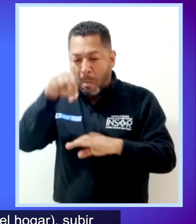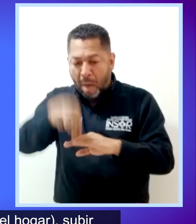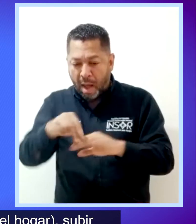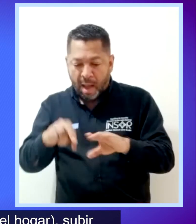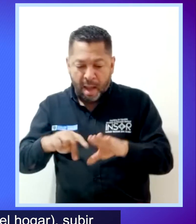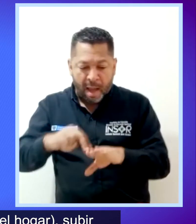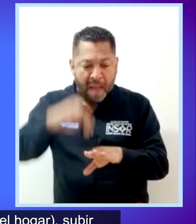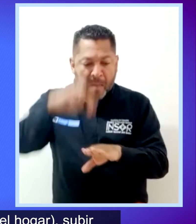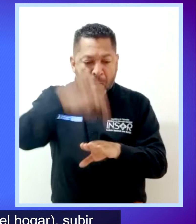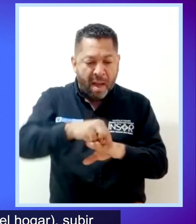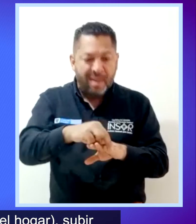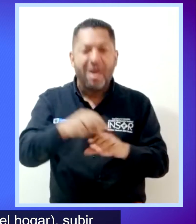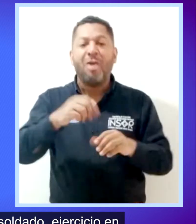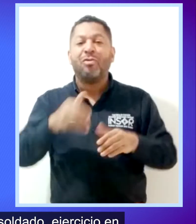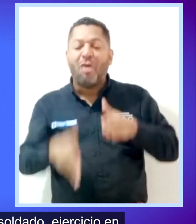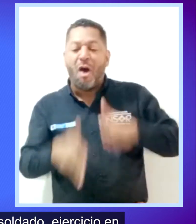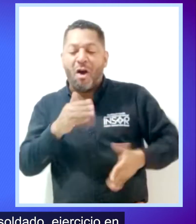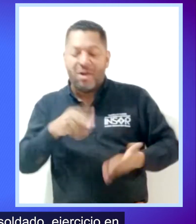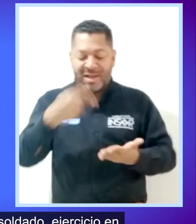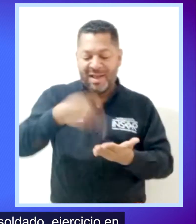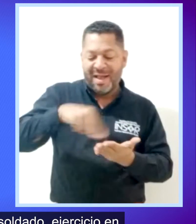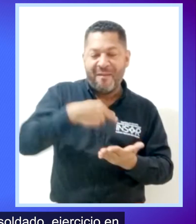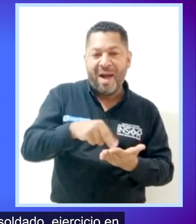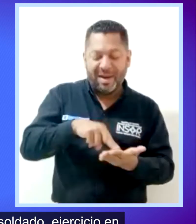obstáculos, trote,